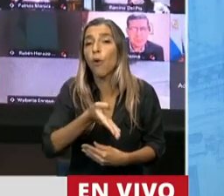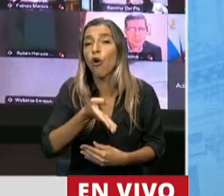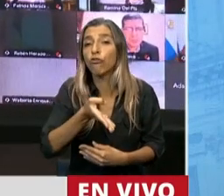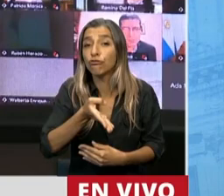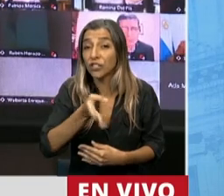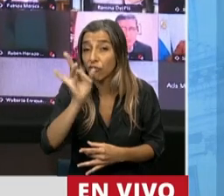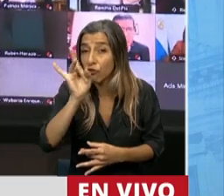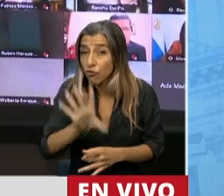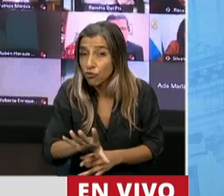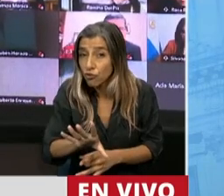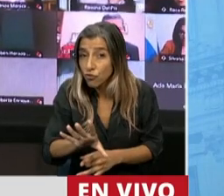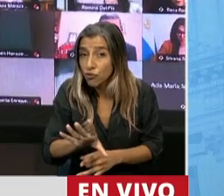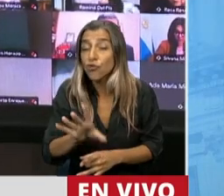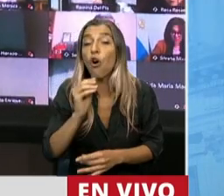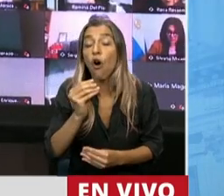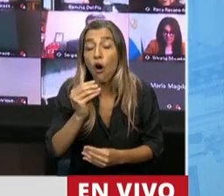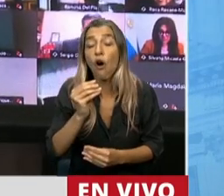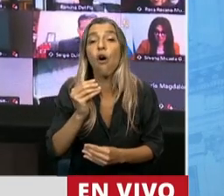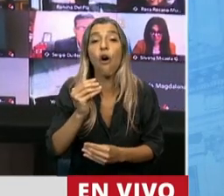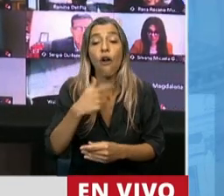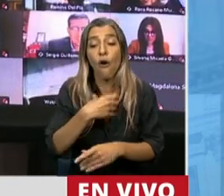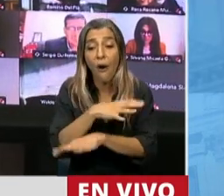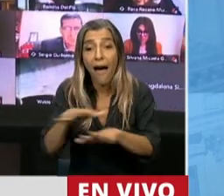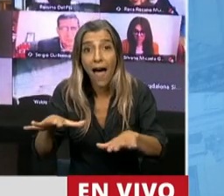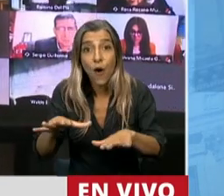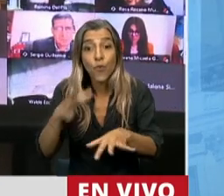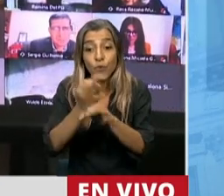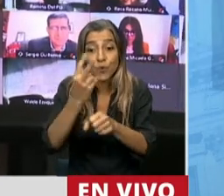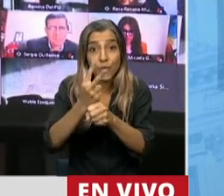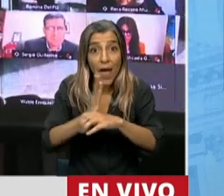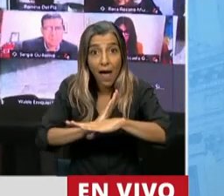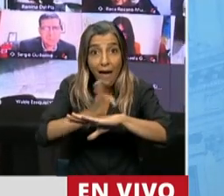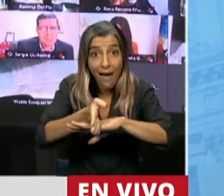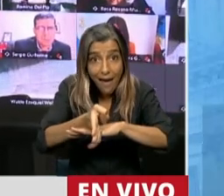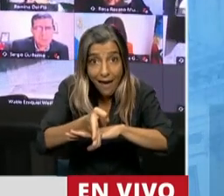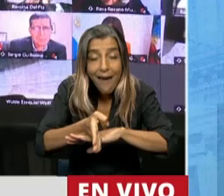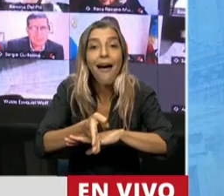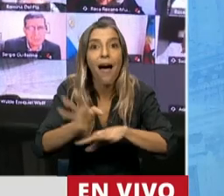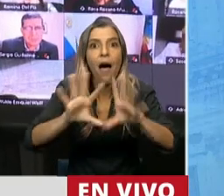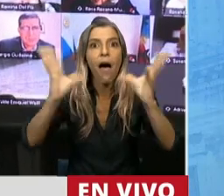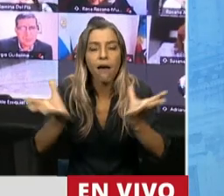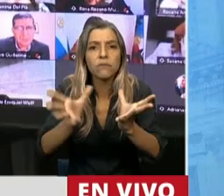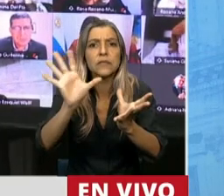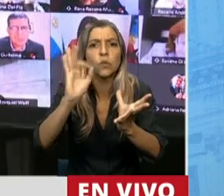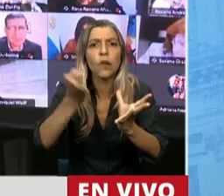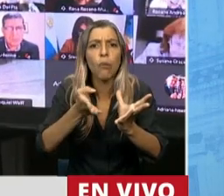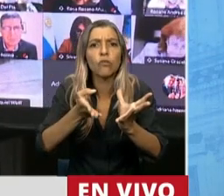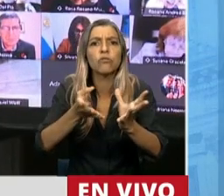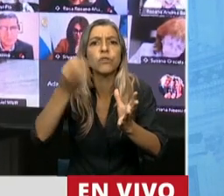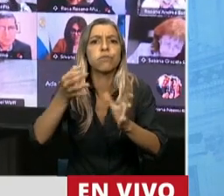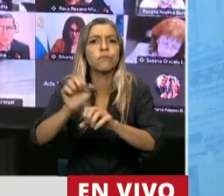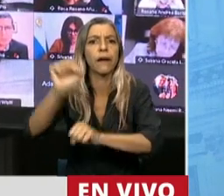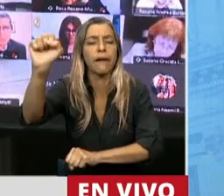jóvenes que ingresan al nivel medio egresan en tiempo y forma. Y vimos también en